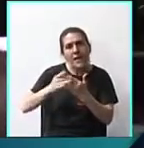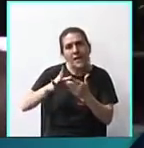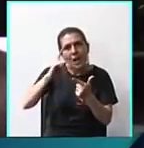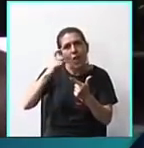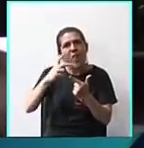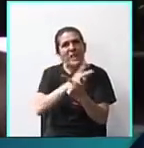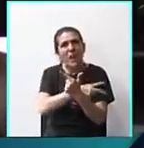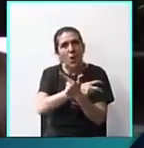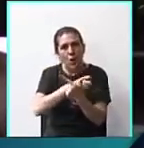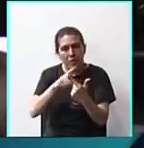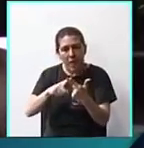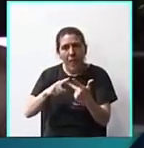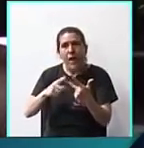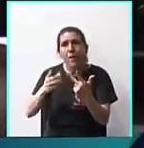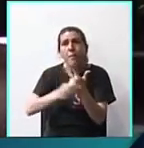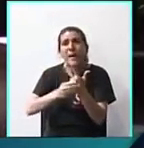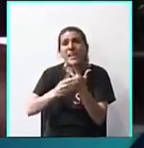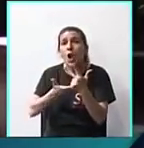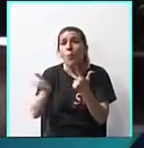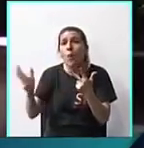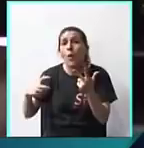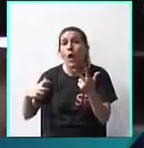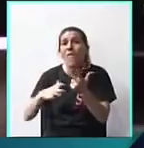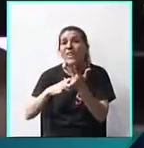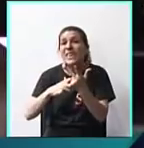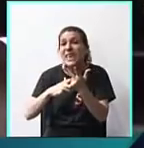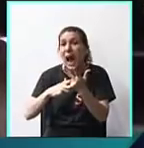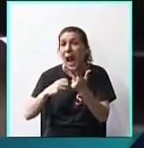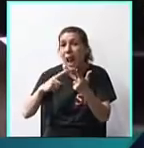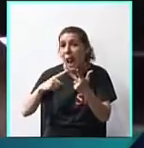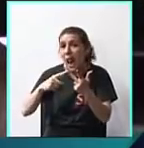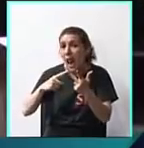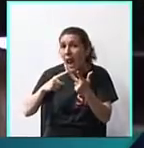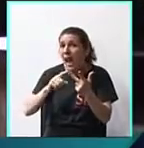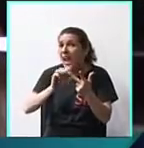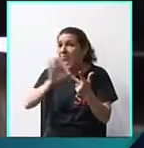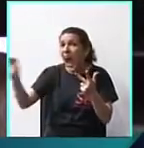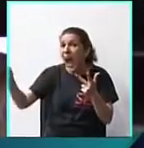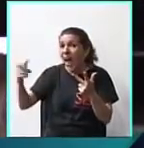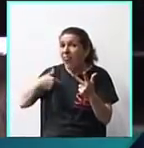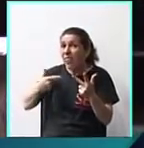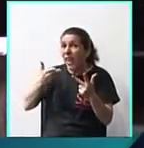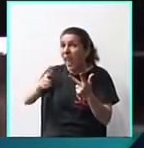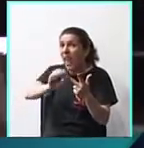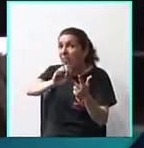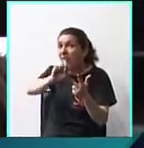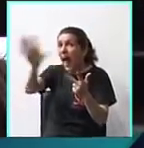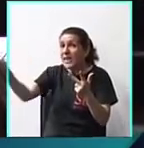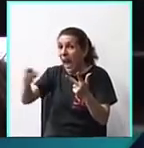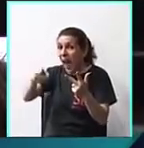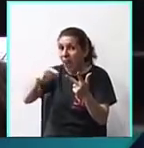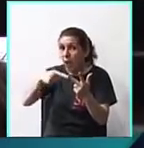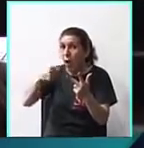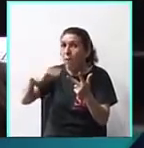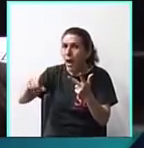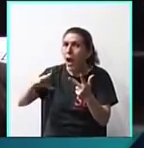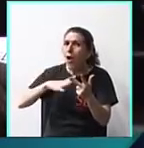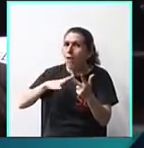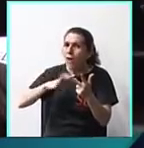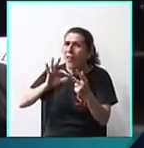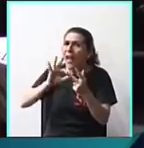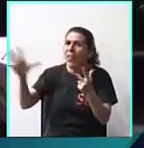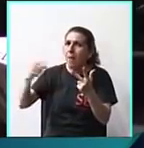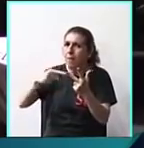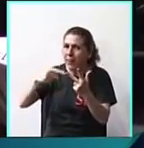Seguridad, el Ministerio Público Fiscal al cual nadie le corrió traslado, pero en otra gran muestra de falta de independencia